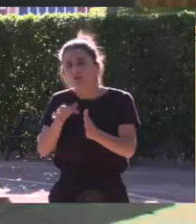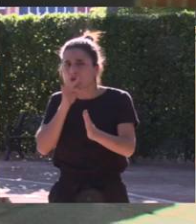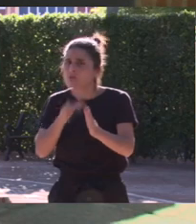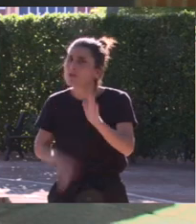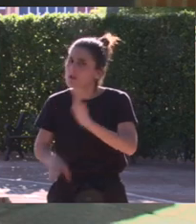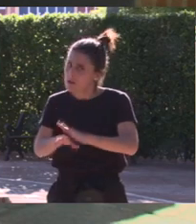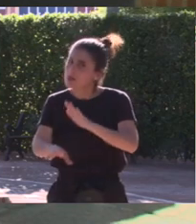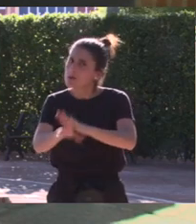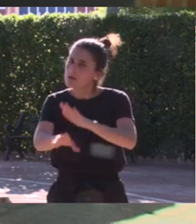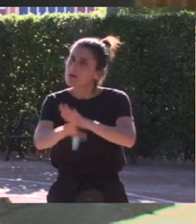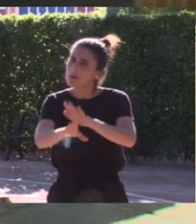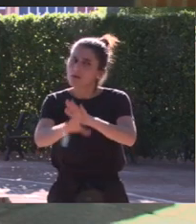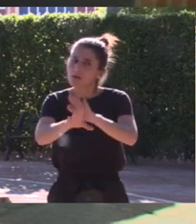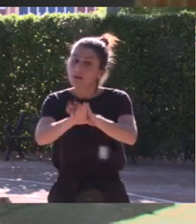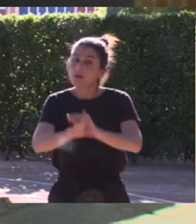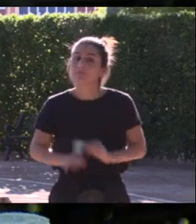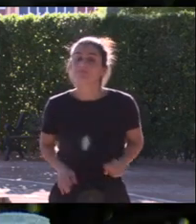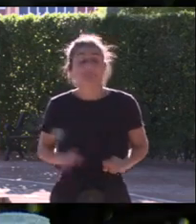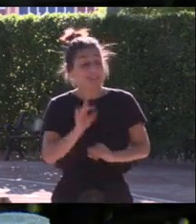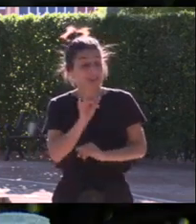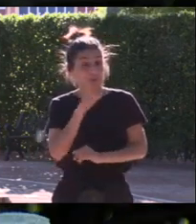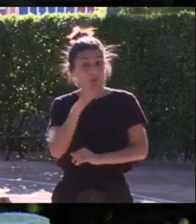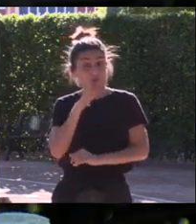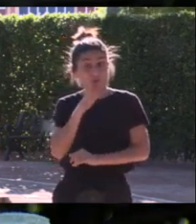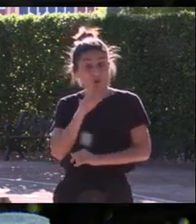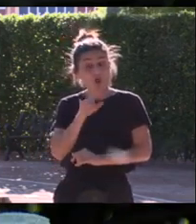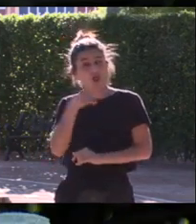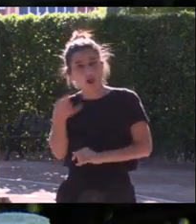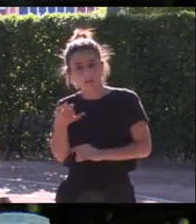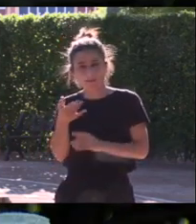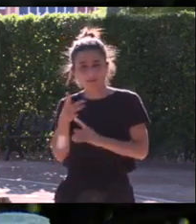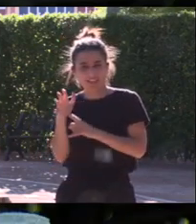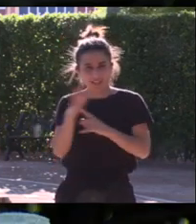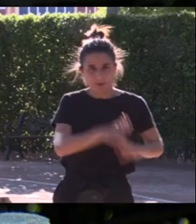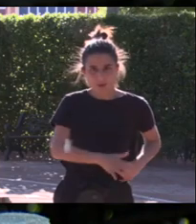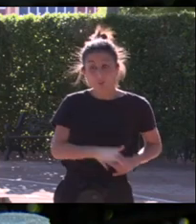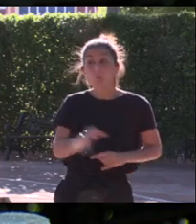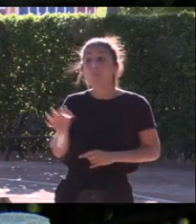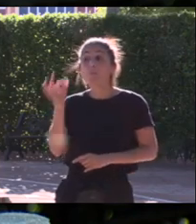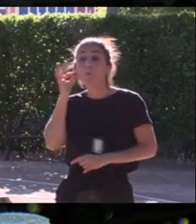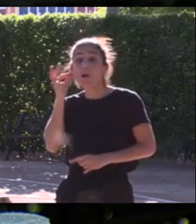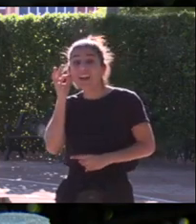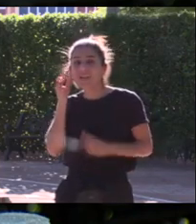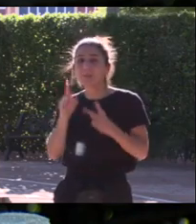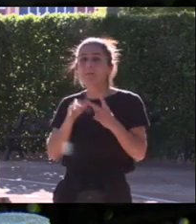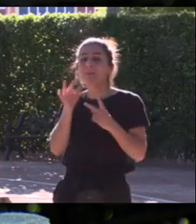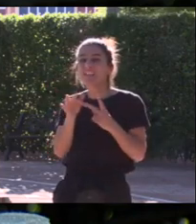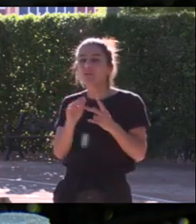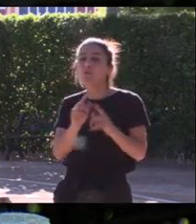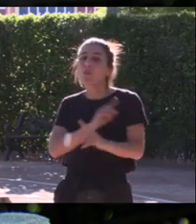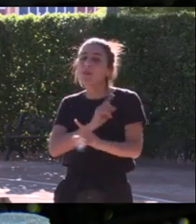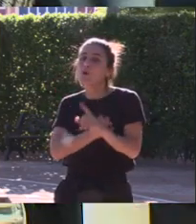sí porque tú has sufrido la doble discriminación ser mujer y pertenecer practicar un deporte minoritario